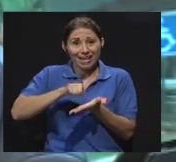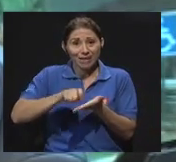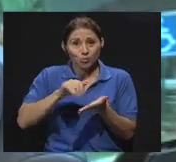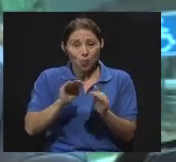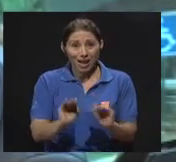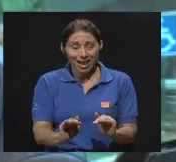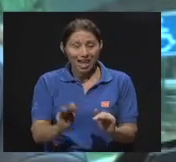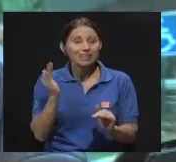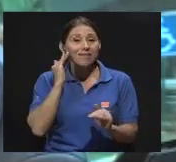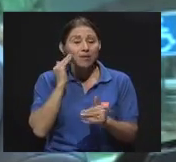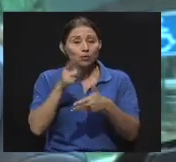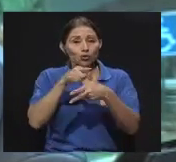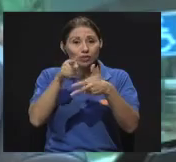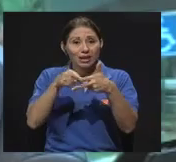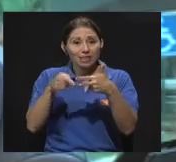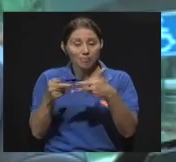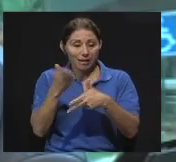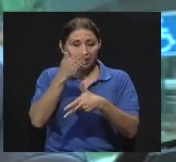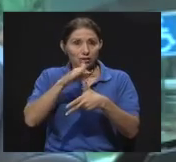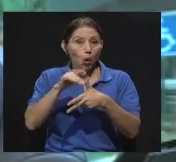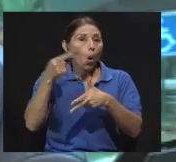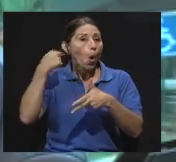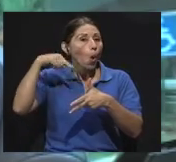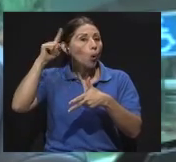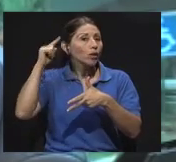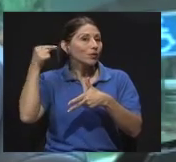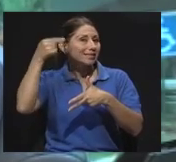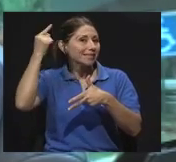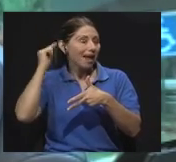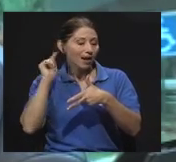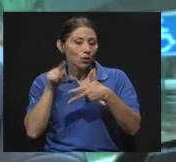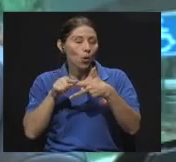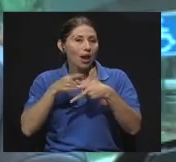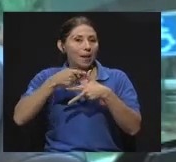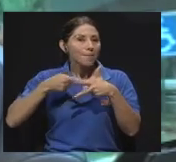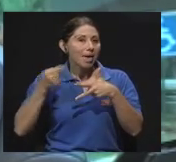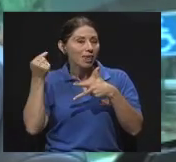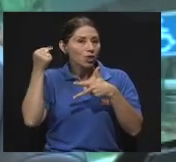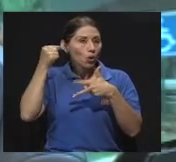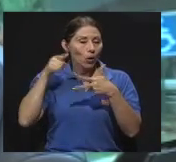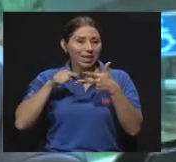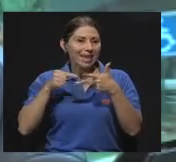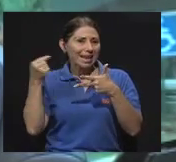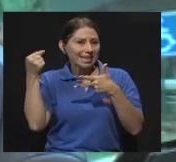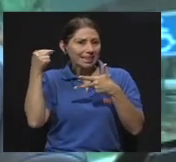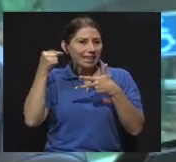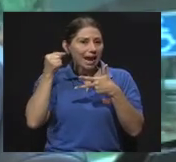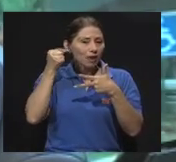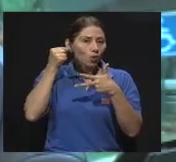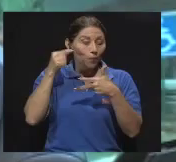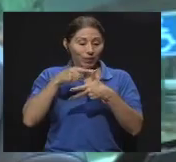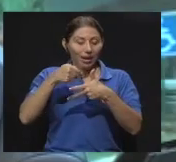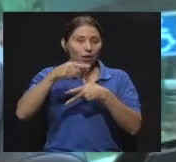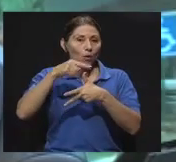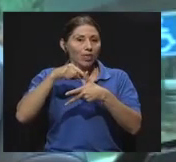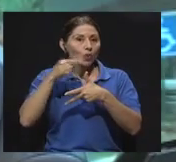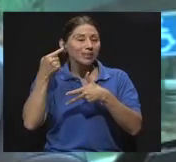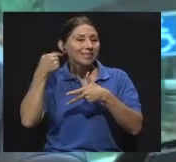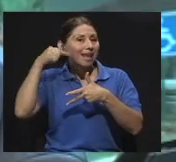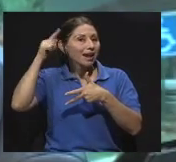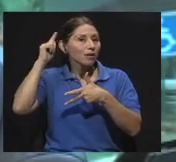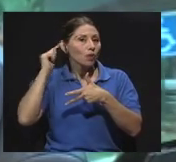el oído externo, el oído medio y el oído interno, ¿verdad?, el oído externo es la oreja y el canalito del oído,